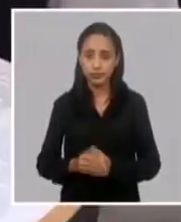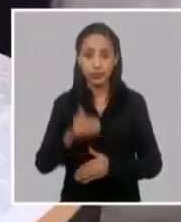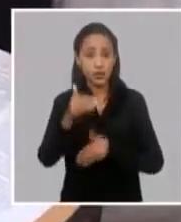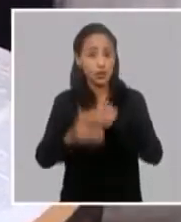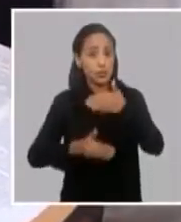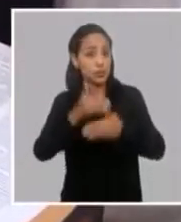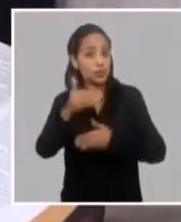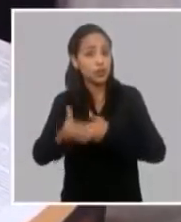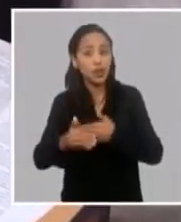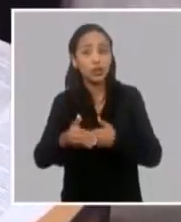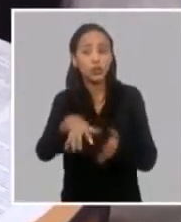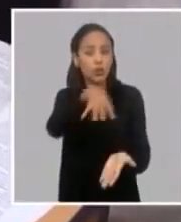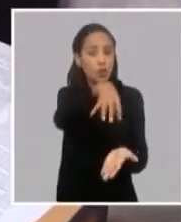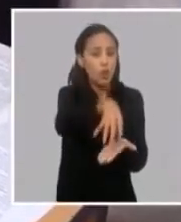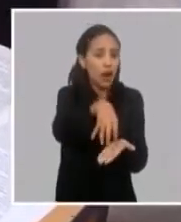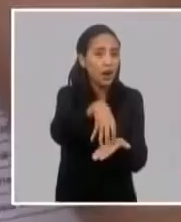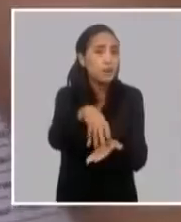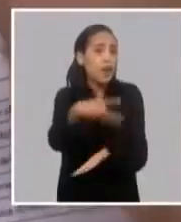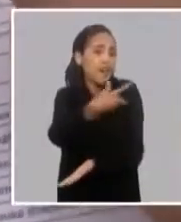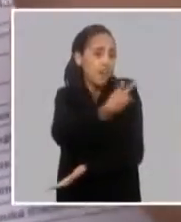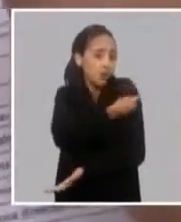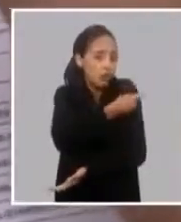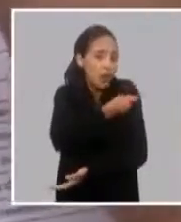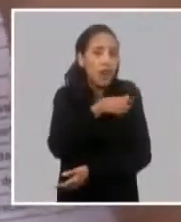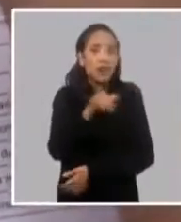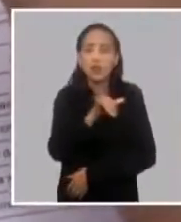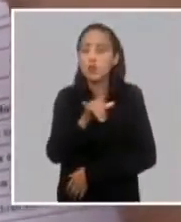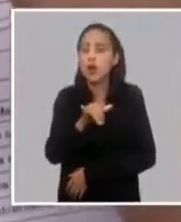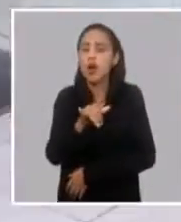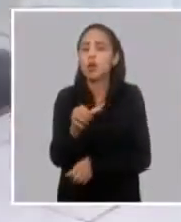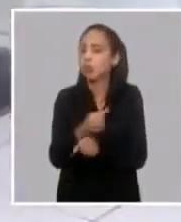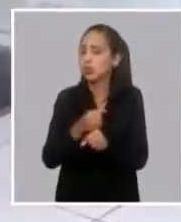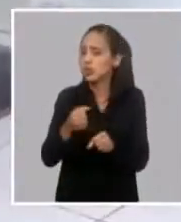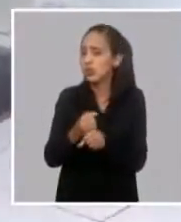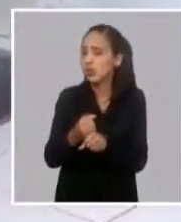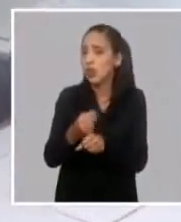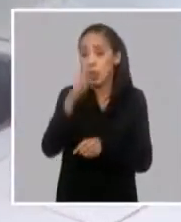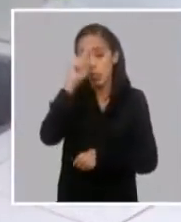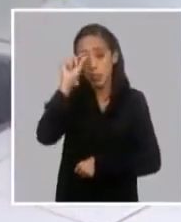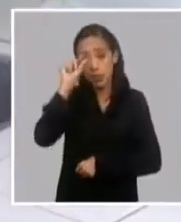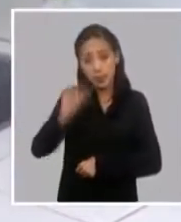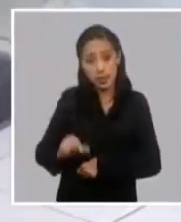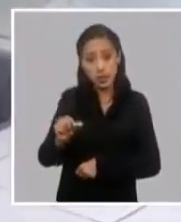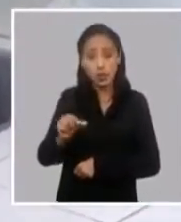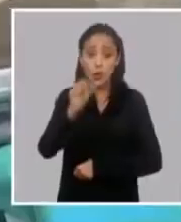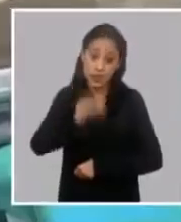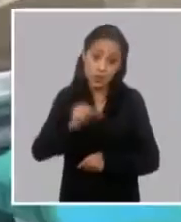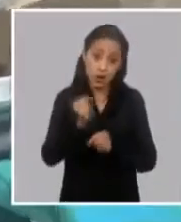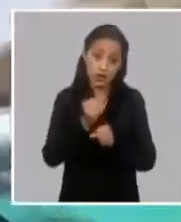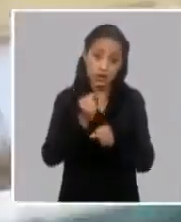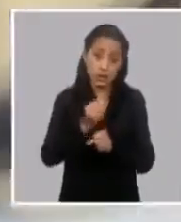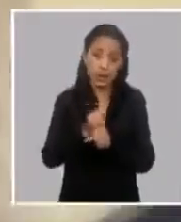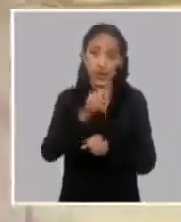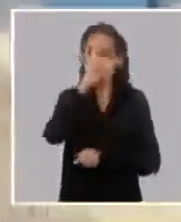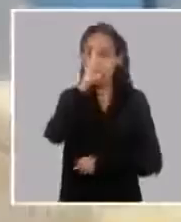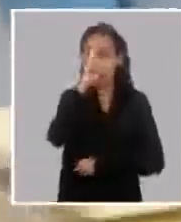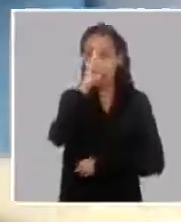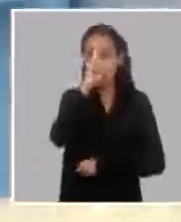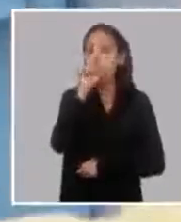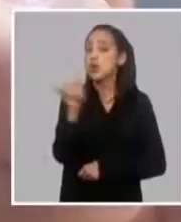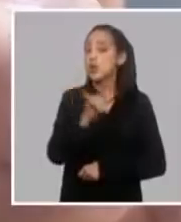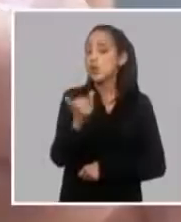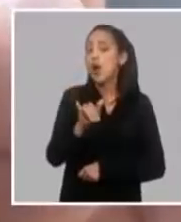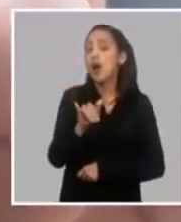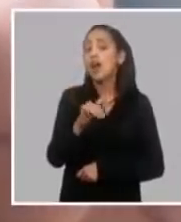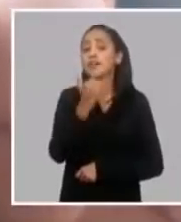instalación de los vacunatorios, la utilización de personal de salud y las propias afectaciones de